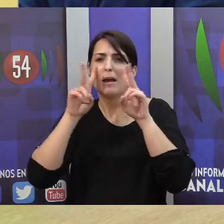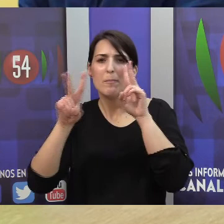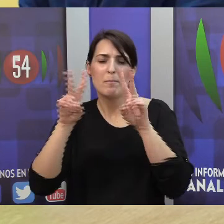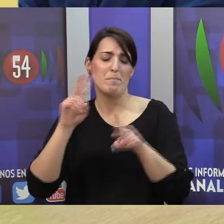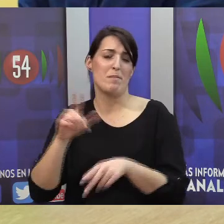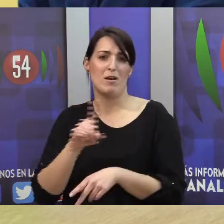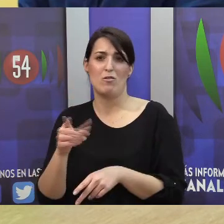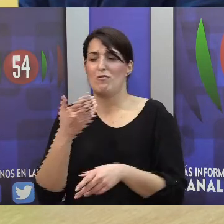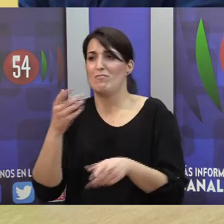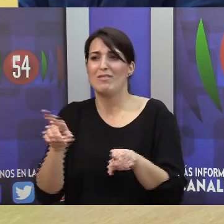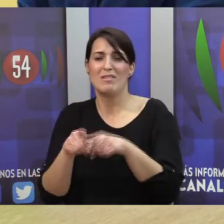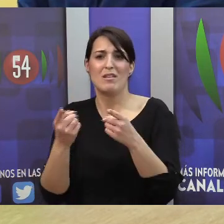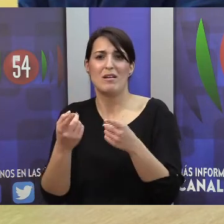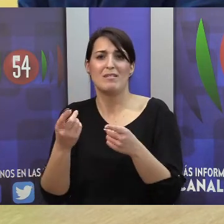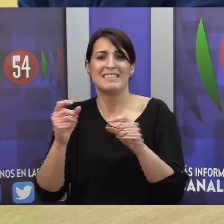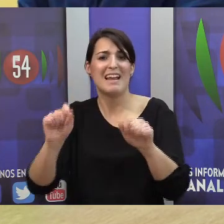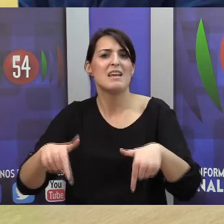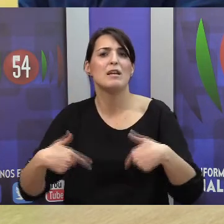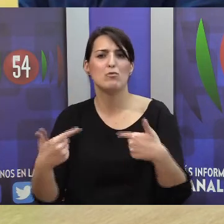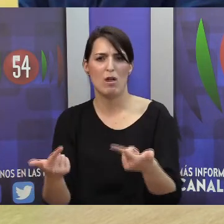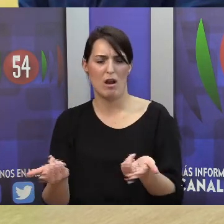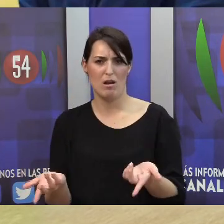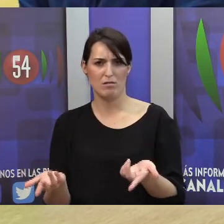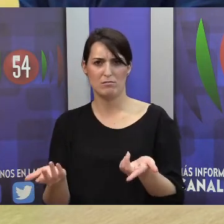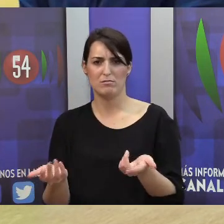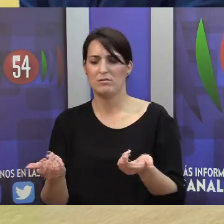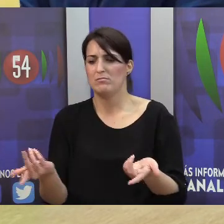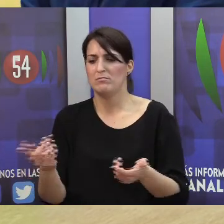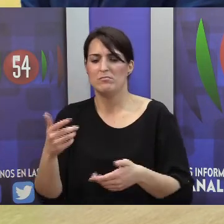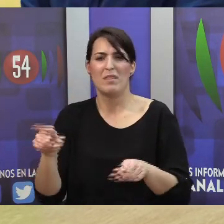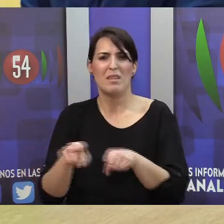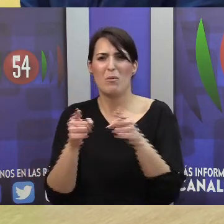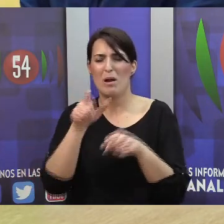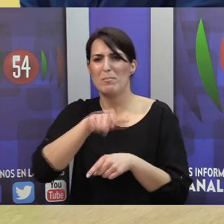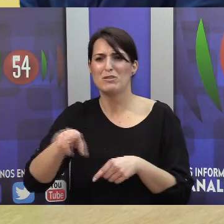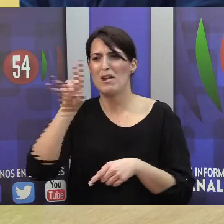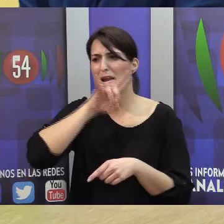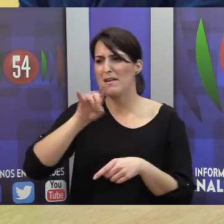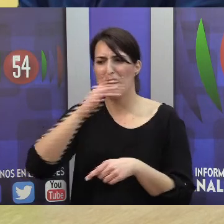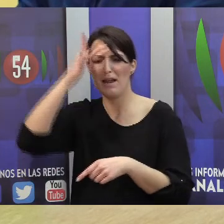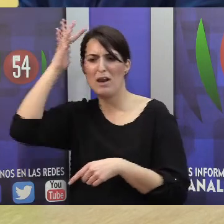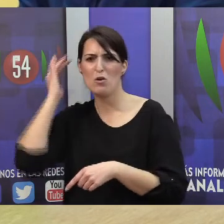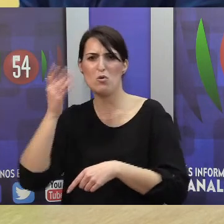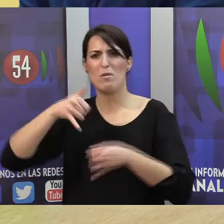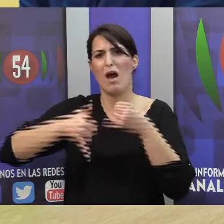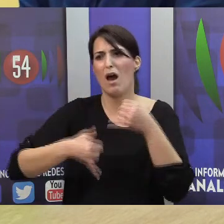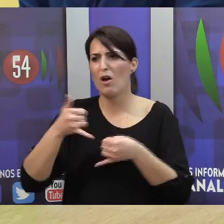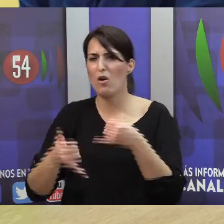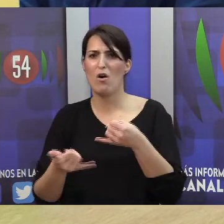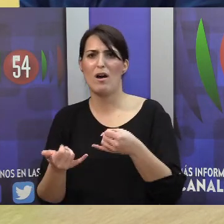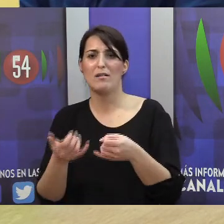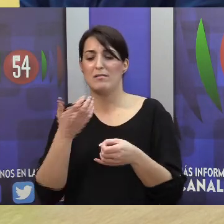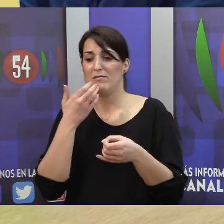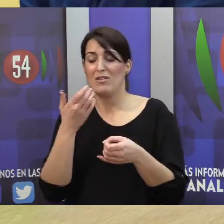de oído, que sea tan natural y que una persona sea negra, una persona sea rubia, y cuando llegue eso, no hace falta